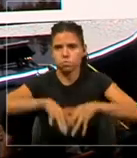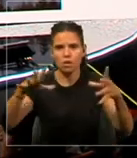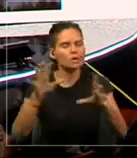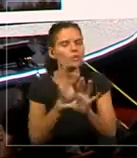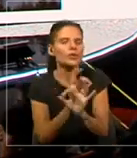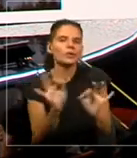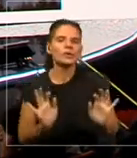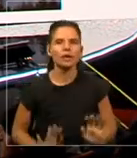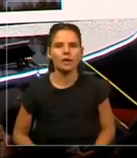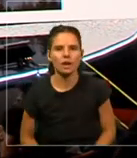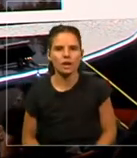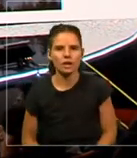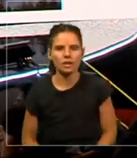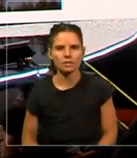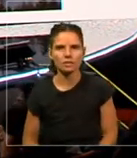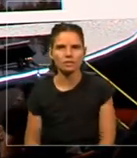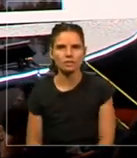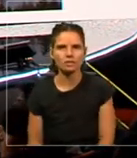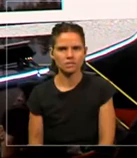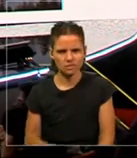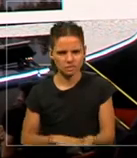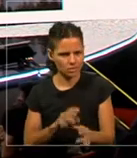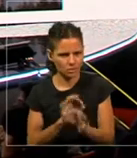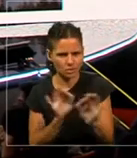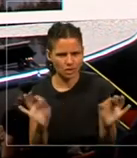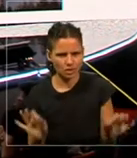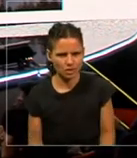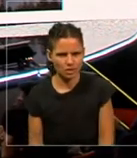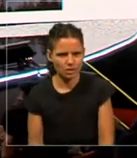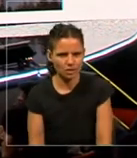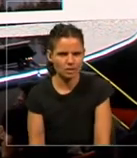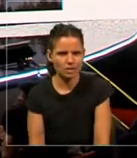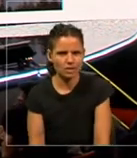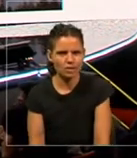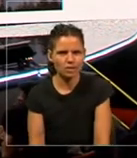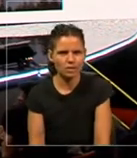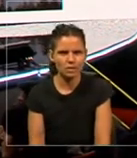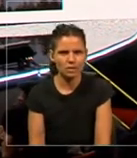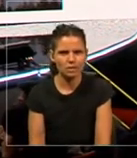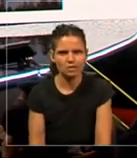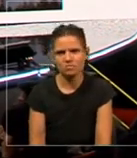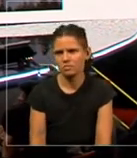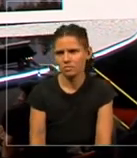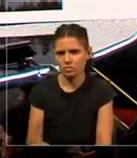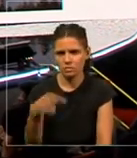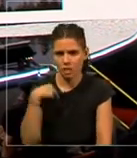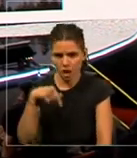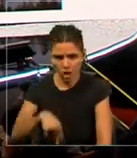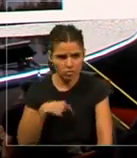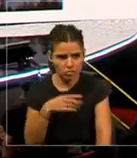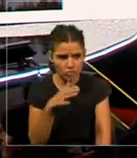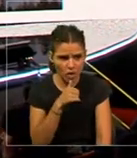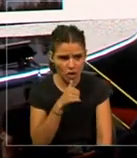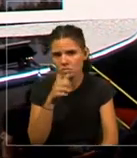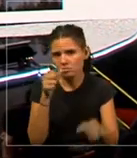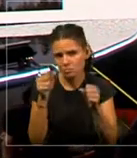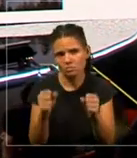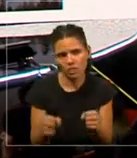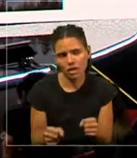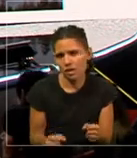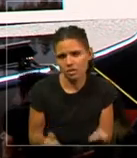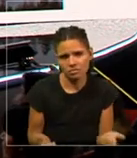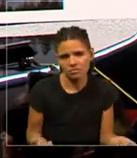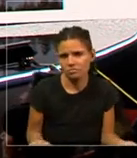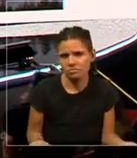¿Nunca va a tener armas nucleares Irán? Si no las tiene, las puede robar, las puede